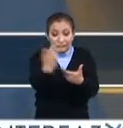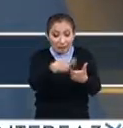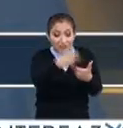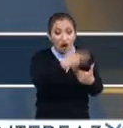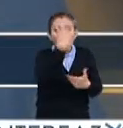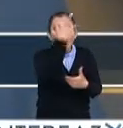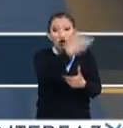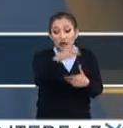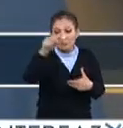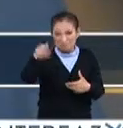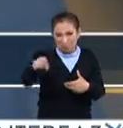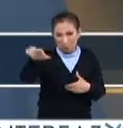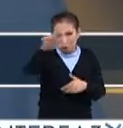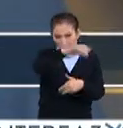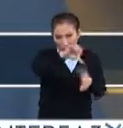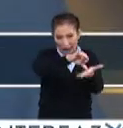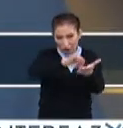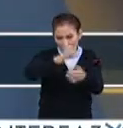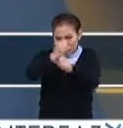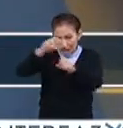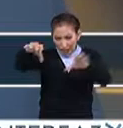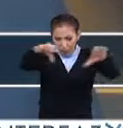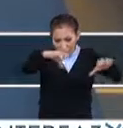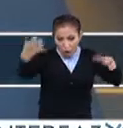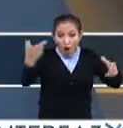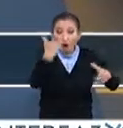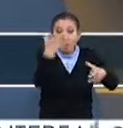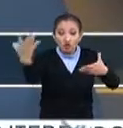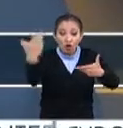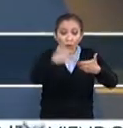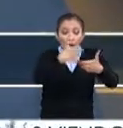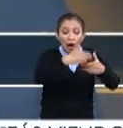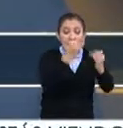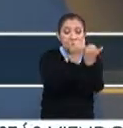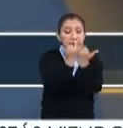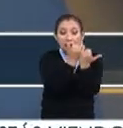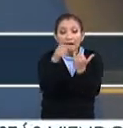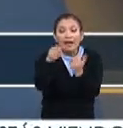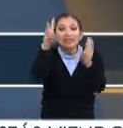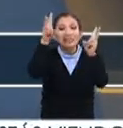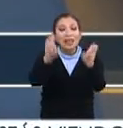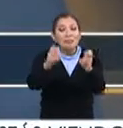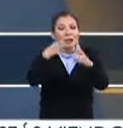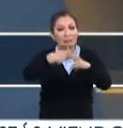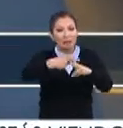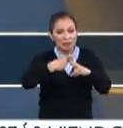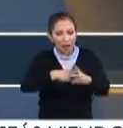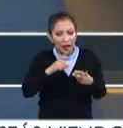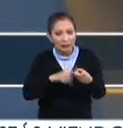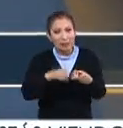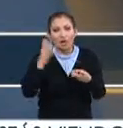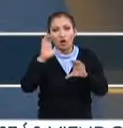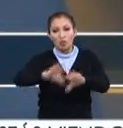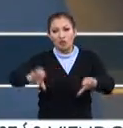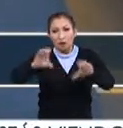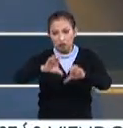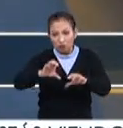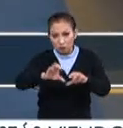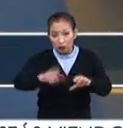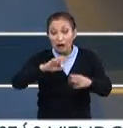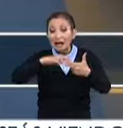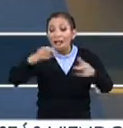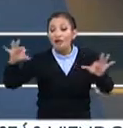a ocho de estos centros de investigación y que tienen en común los que trabajan temas de matemáticas y computación